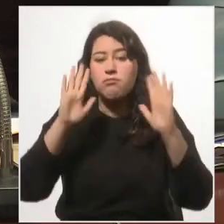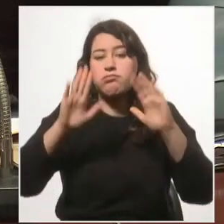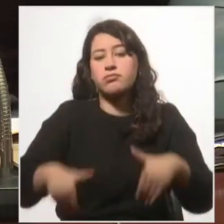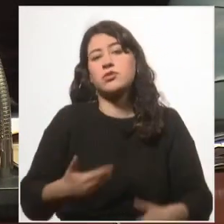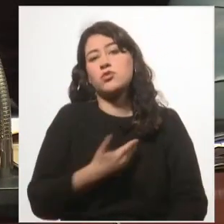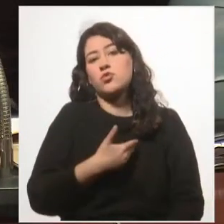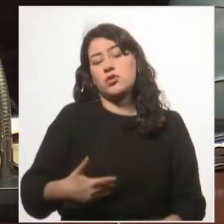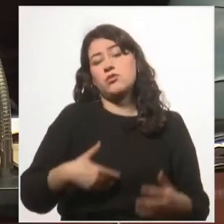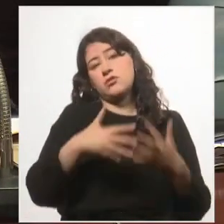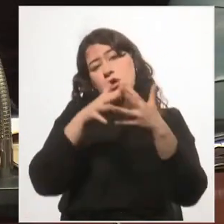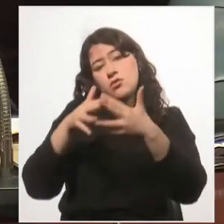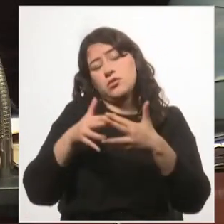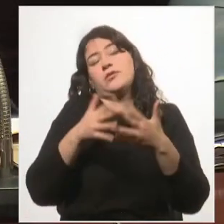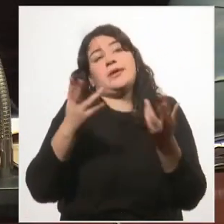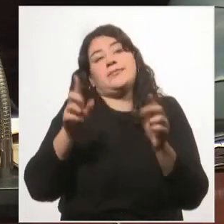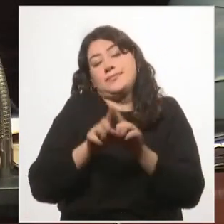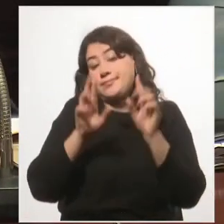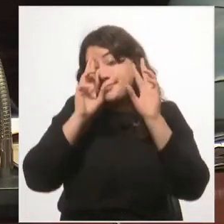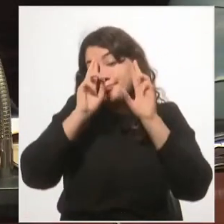con todo respeto.